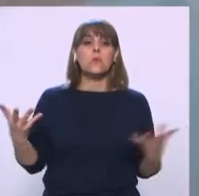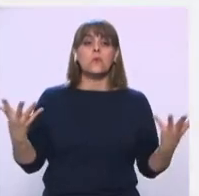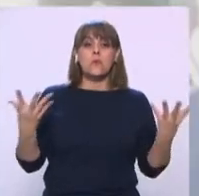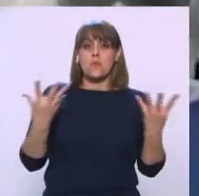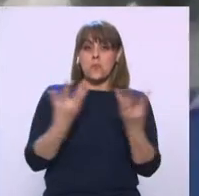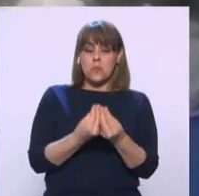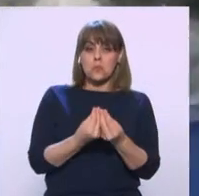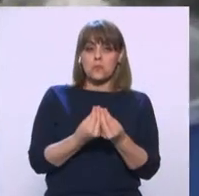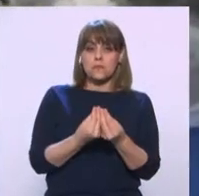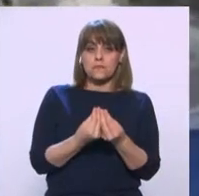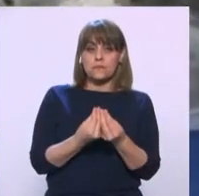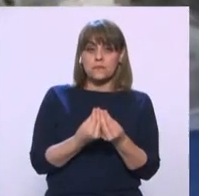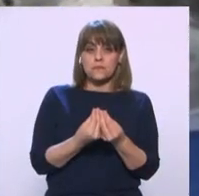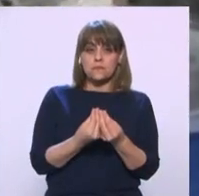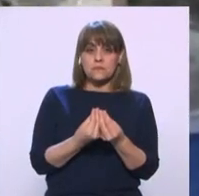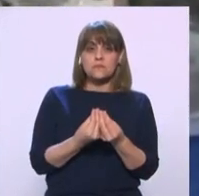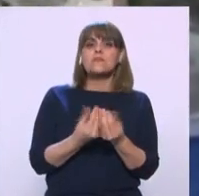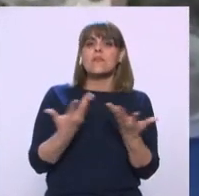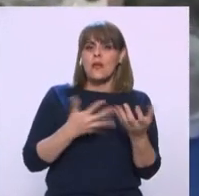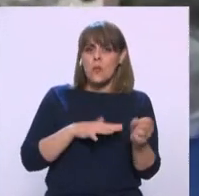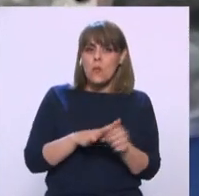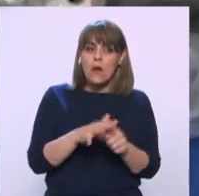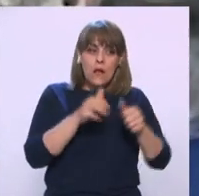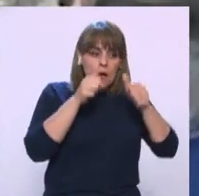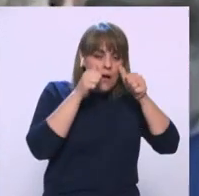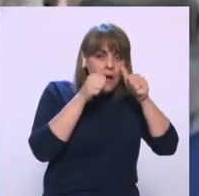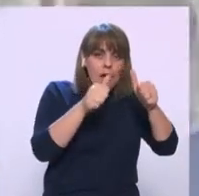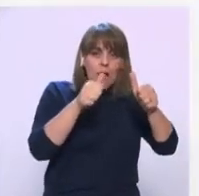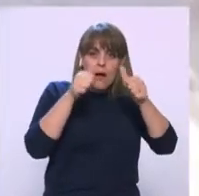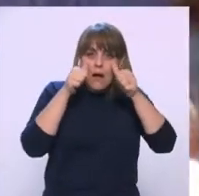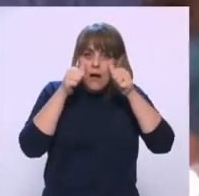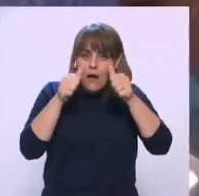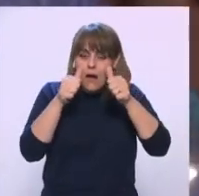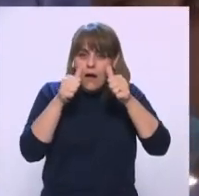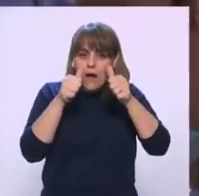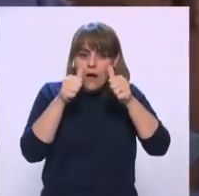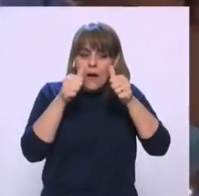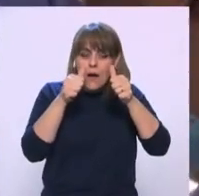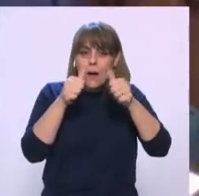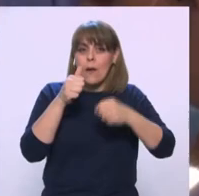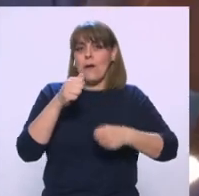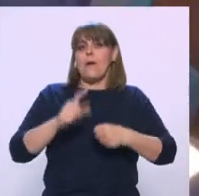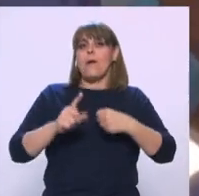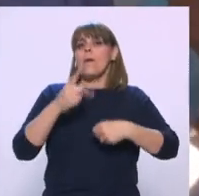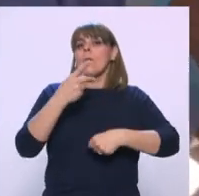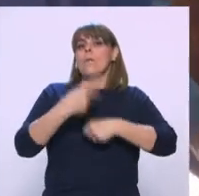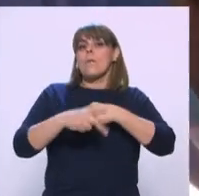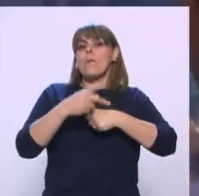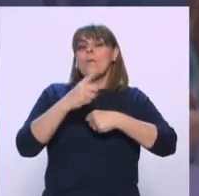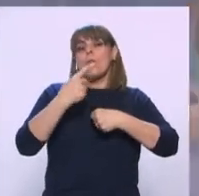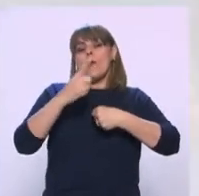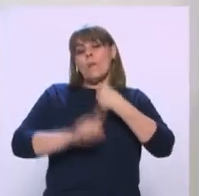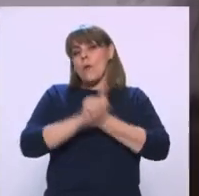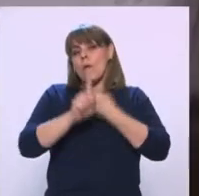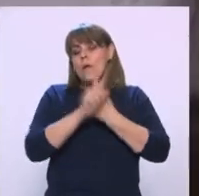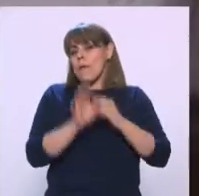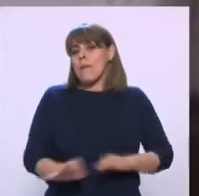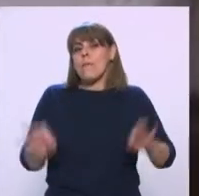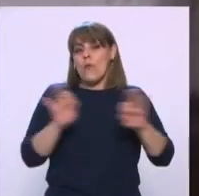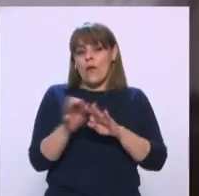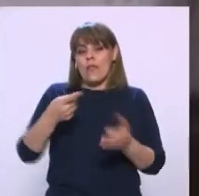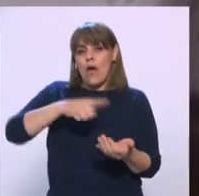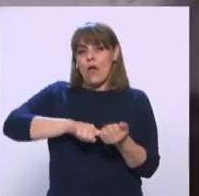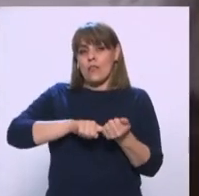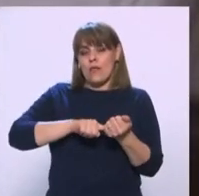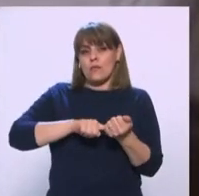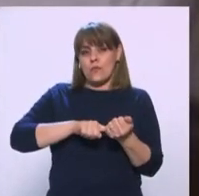atendiendo el problema principal de salud que tenemos en la actualidad. Por